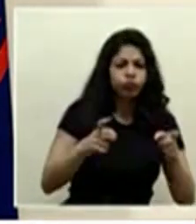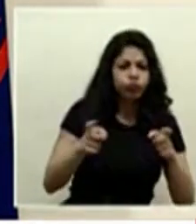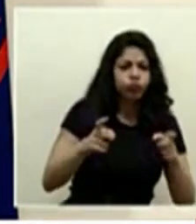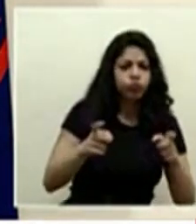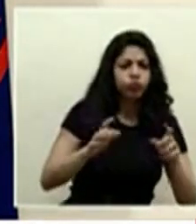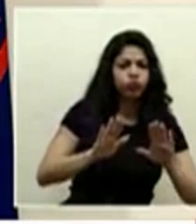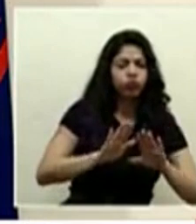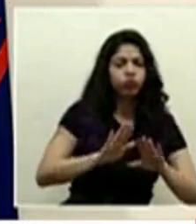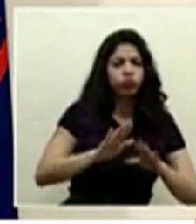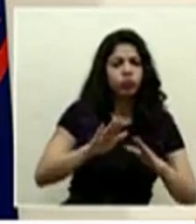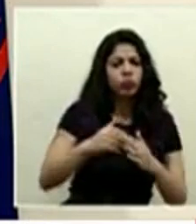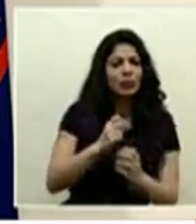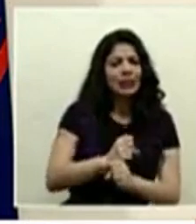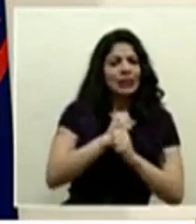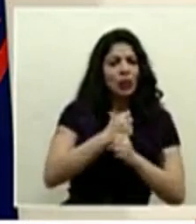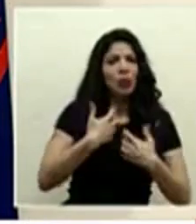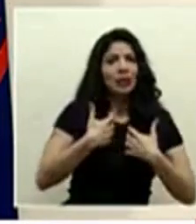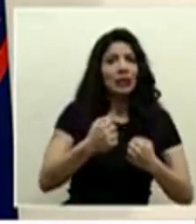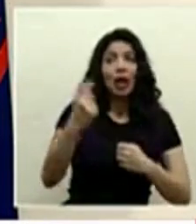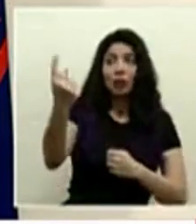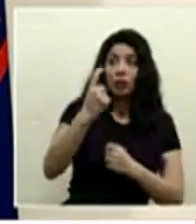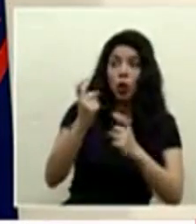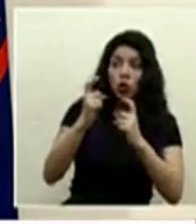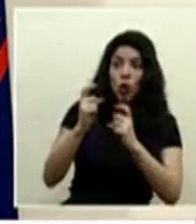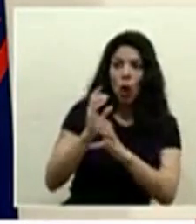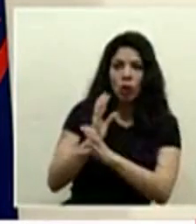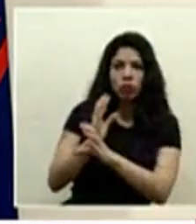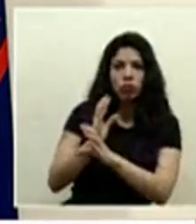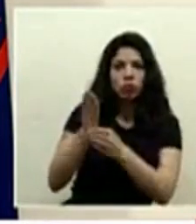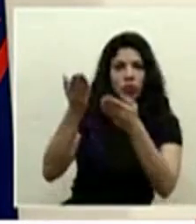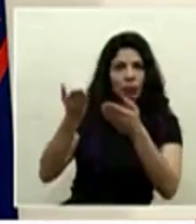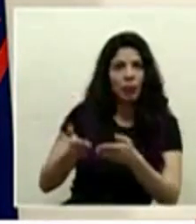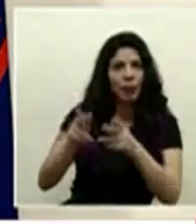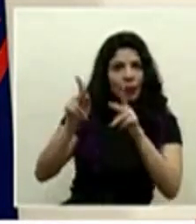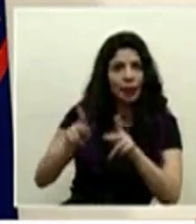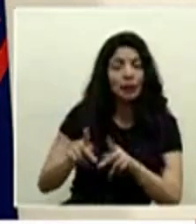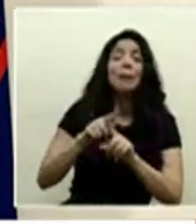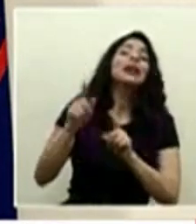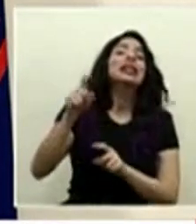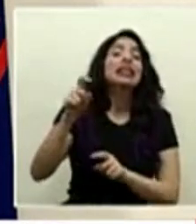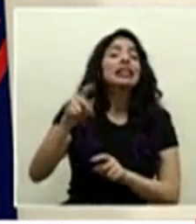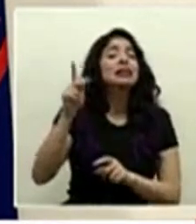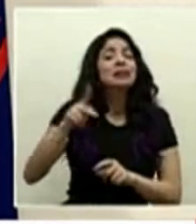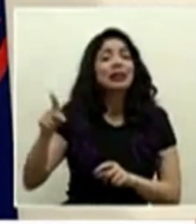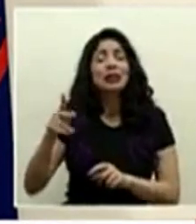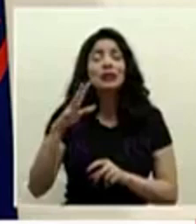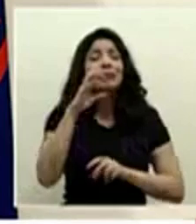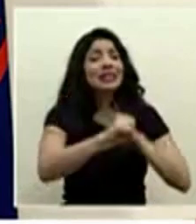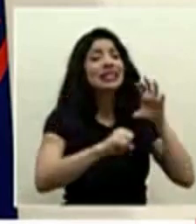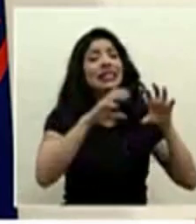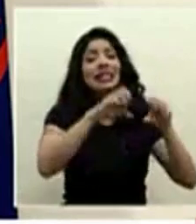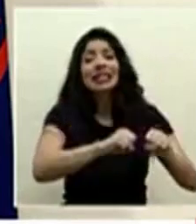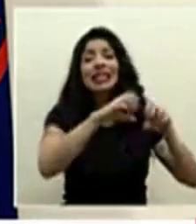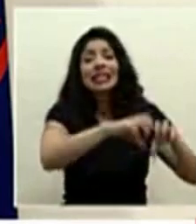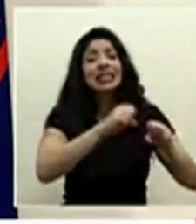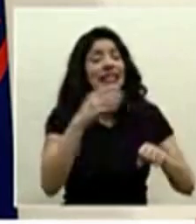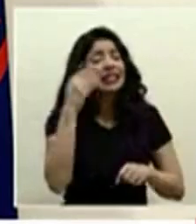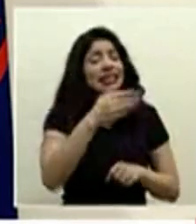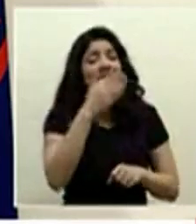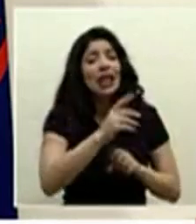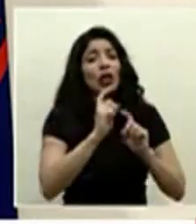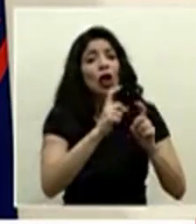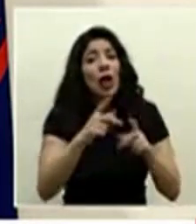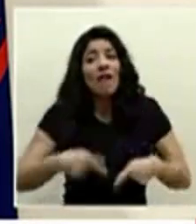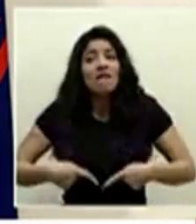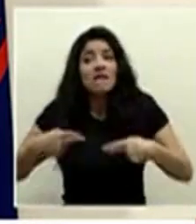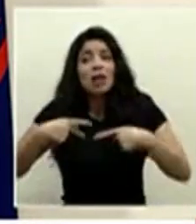salud de los donantes preocupamos que la gente salga que haga su cita y que done sangre hay vías de